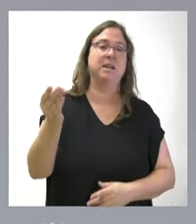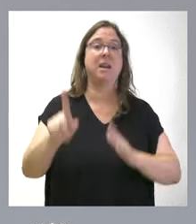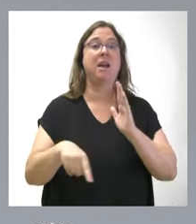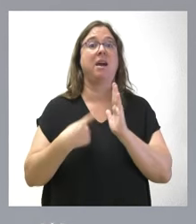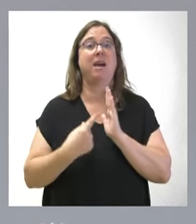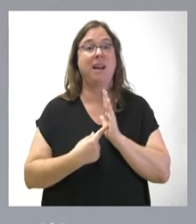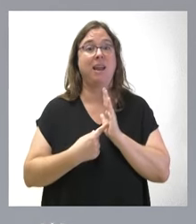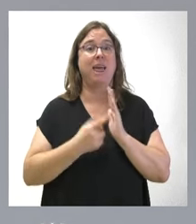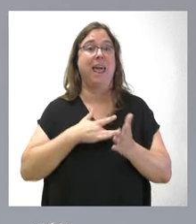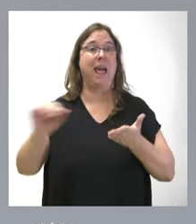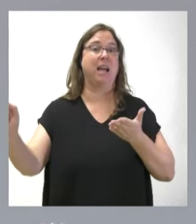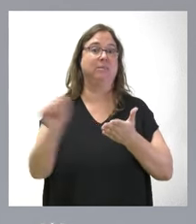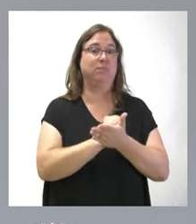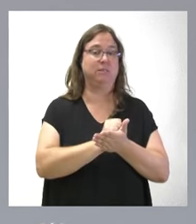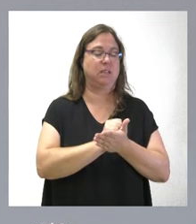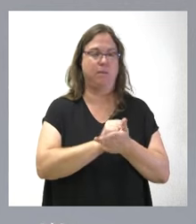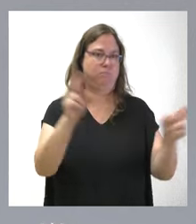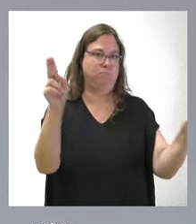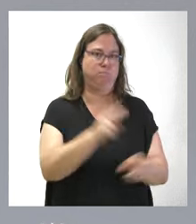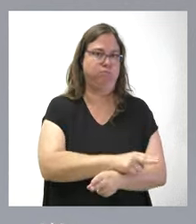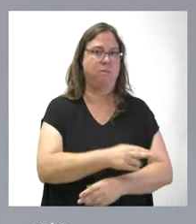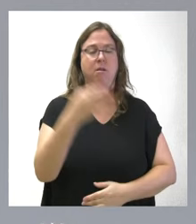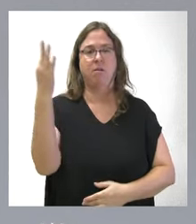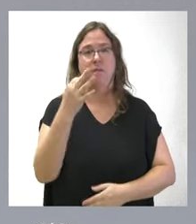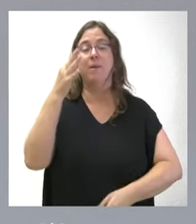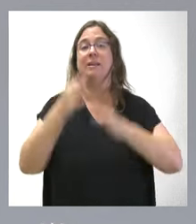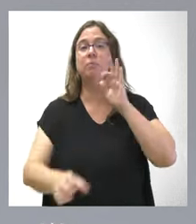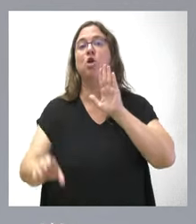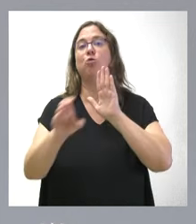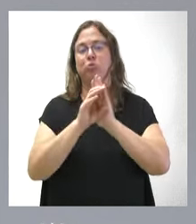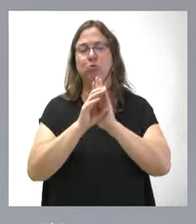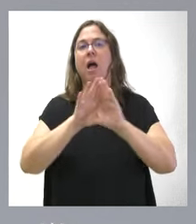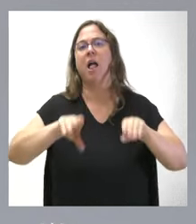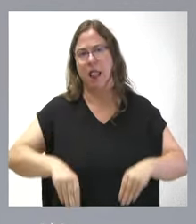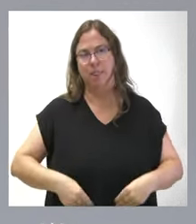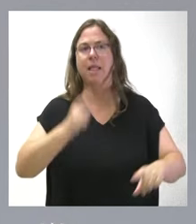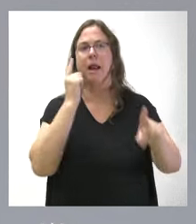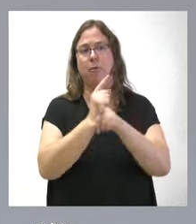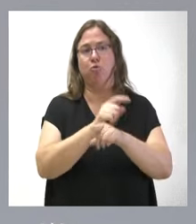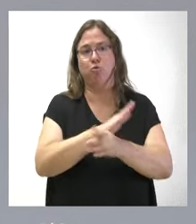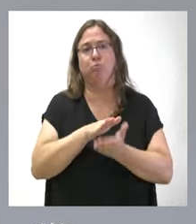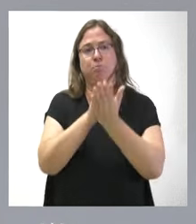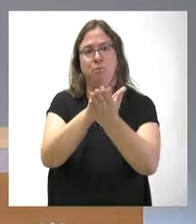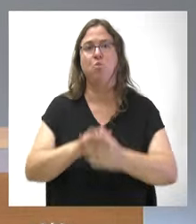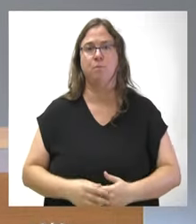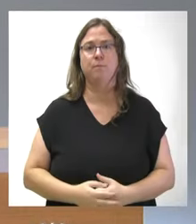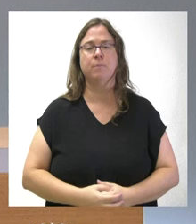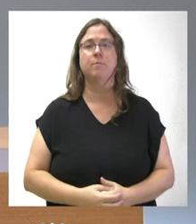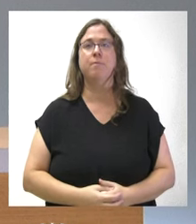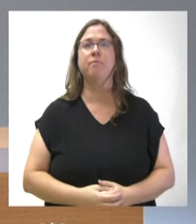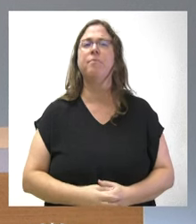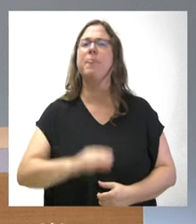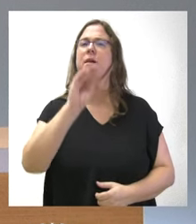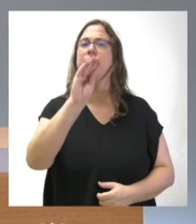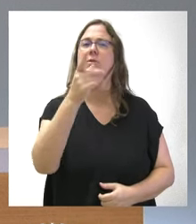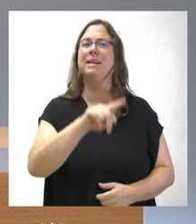de amnistía debe decaer y el Tribunal Constitucional estimar el recurso que plantea el Gobierno regional. Sí, quería preguntarle